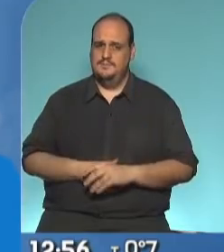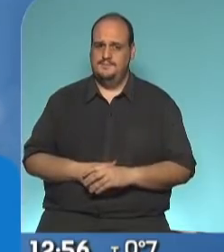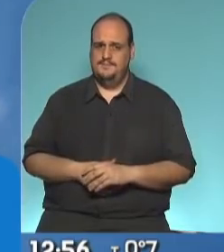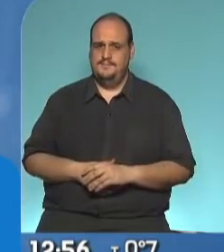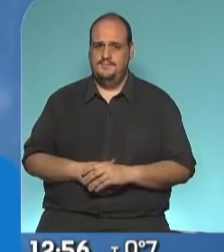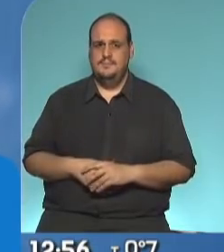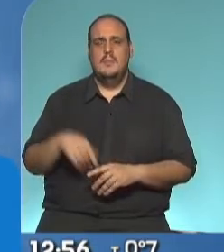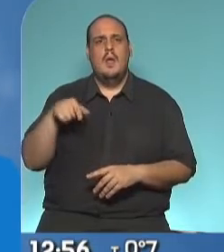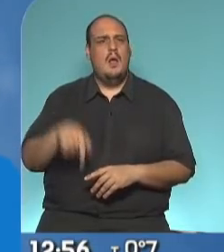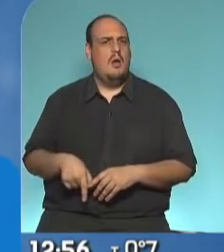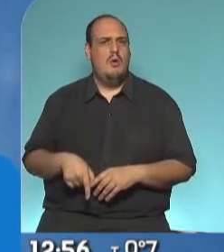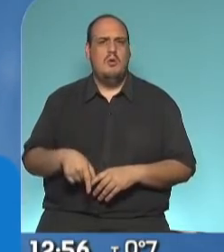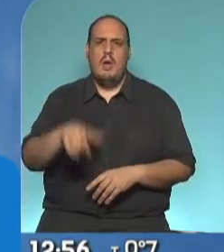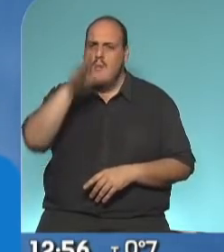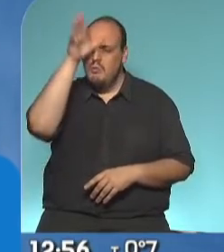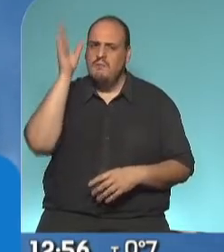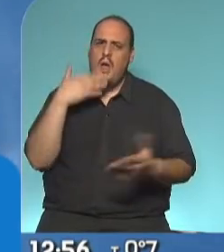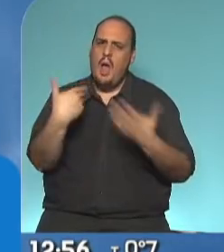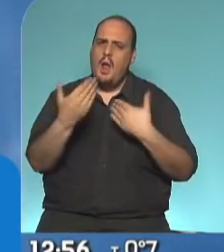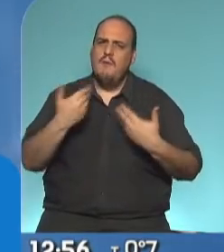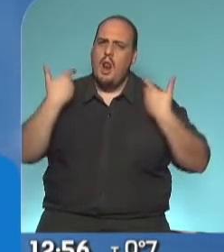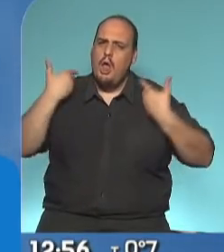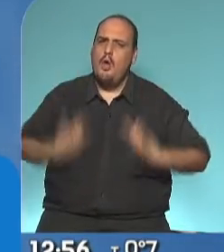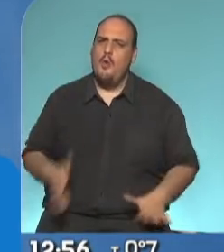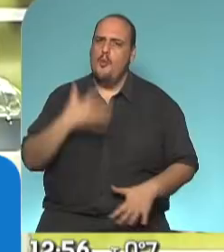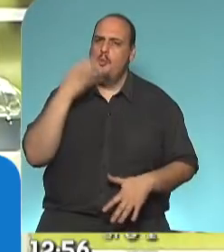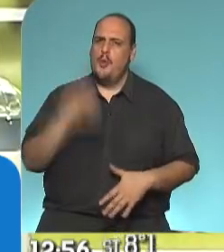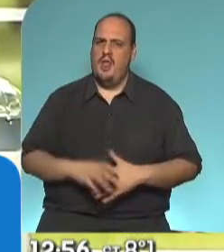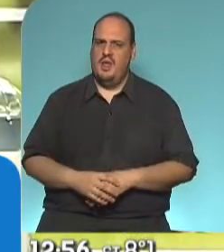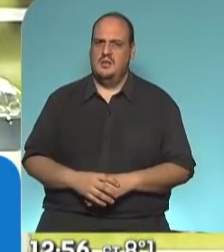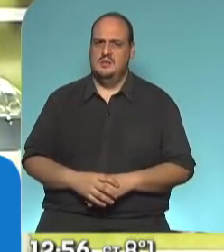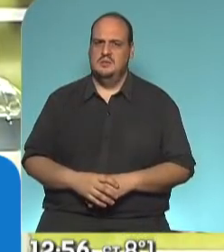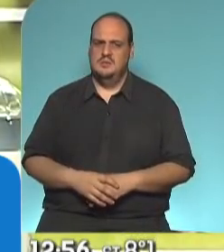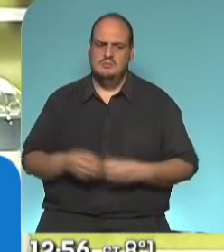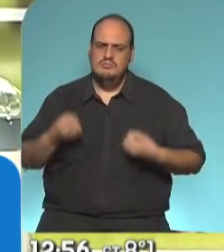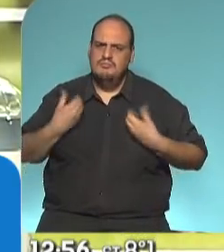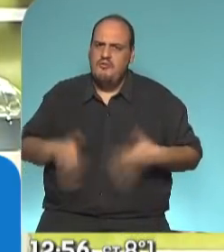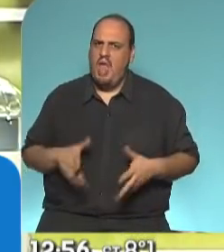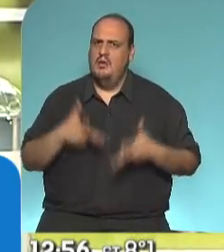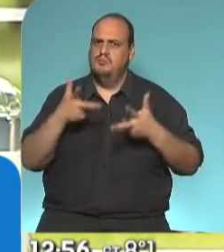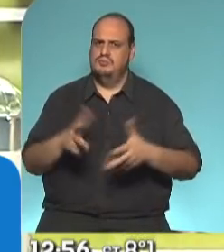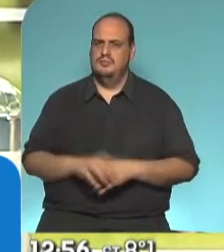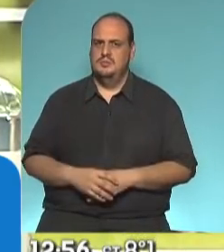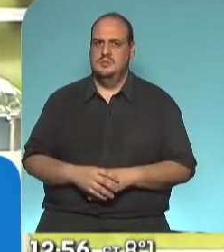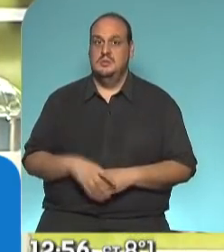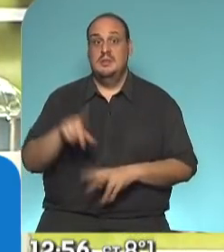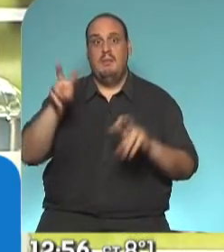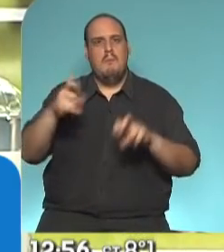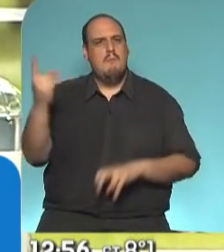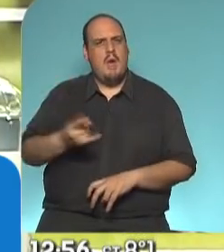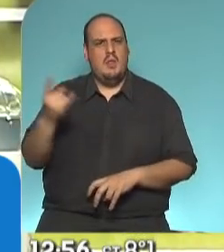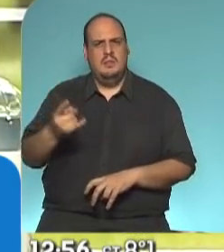Vamos de una vez por todas a hablarnos con la verdad. A movernos con la verdad. Y dejémosles la mentira